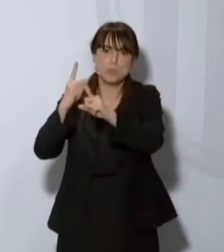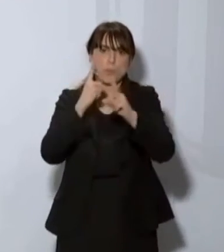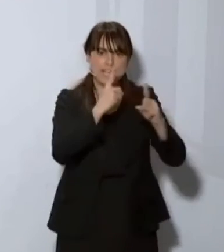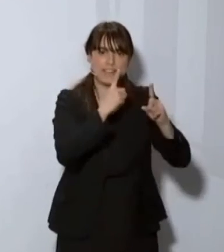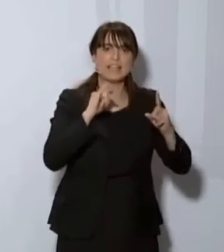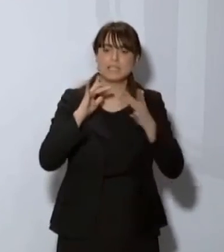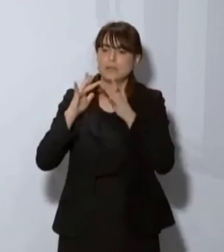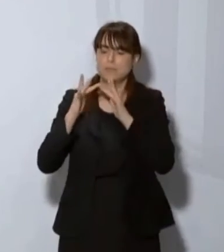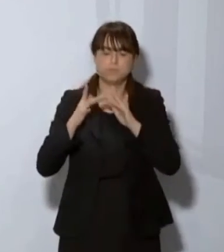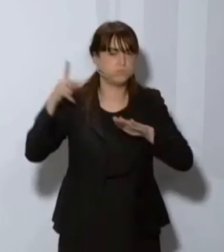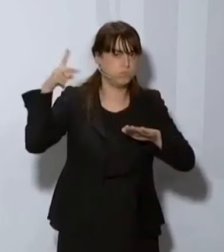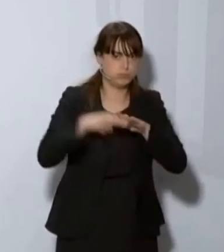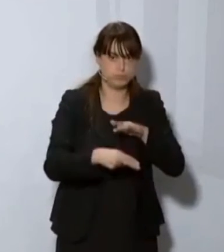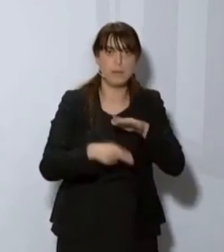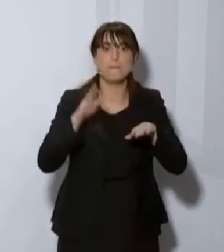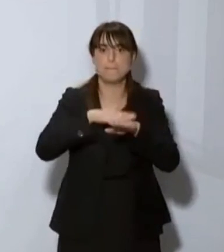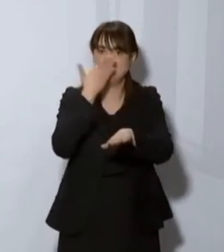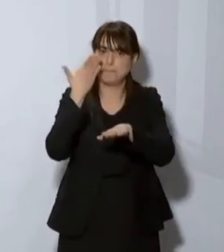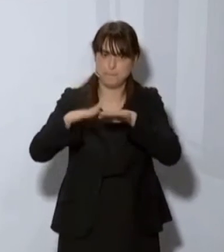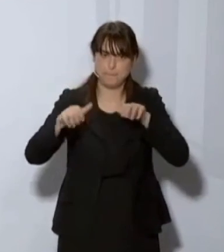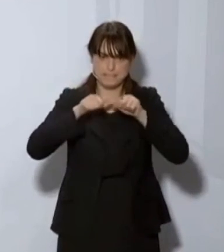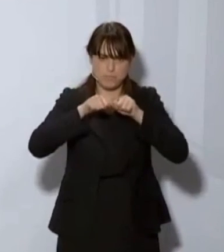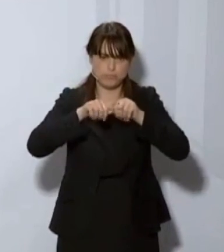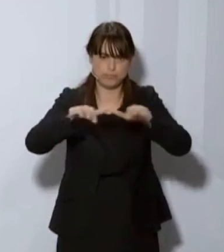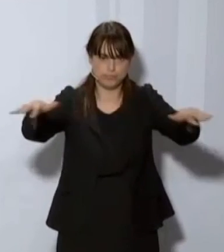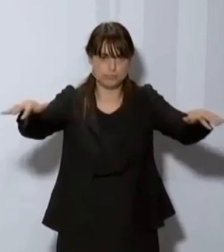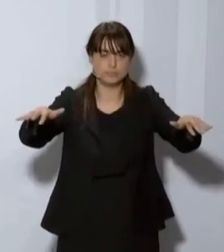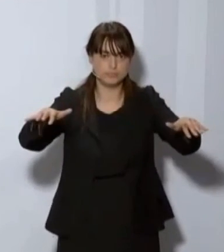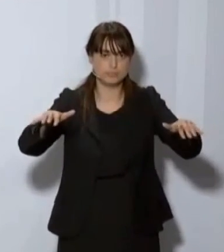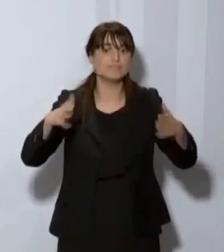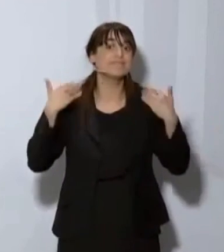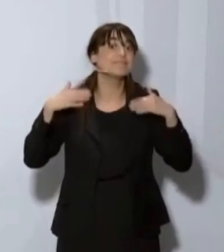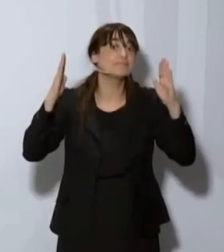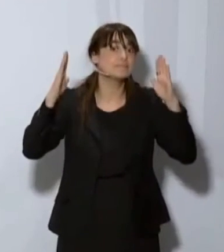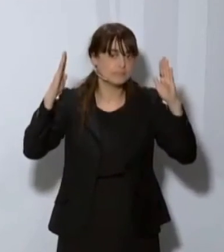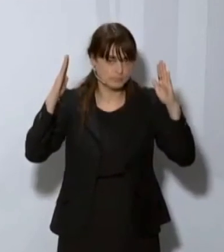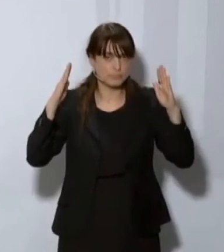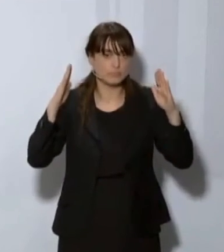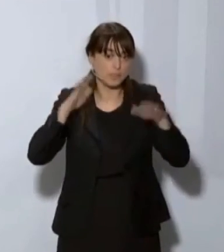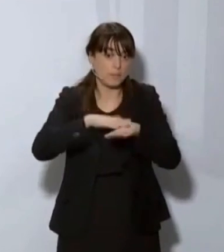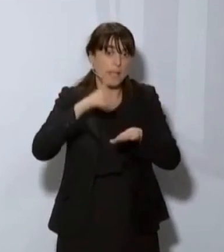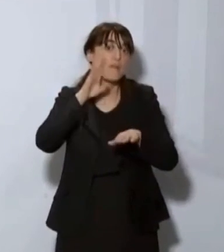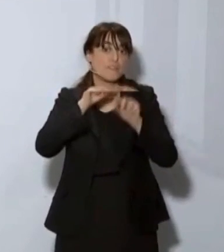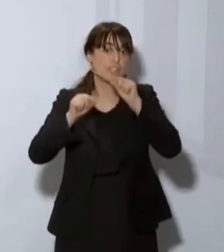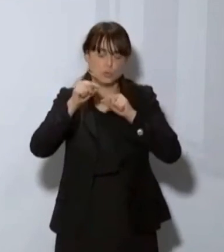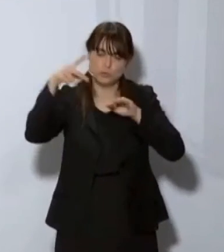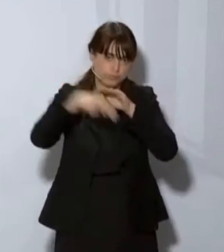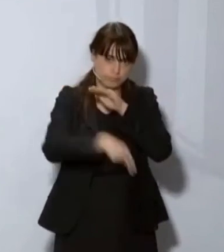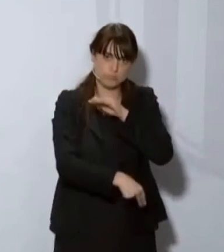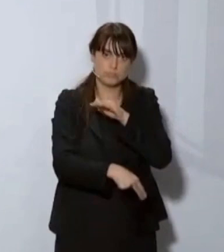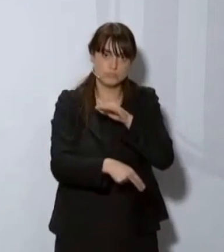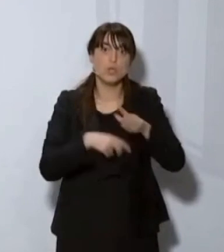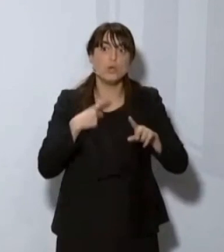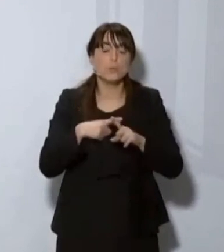Cataluña. La limitación de esta movilidad y de esta interactuación nos debía permitir que el virus no se disparara más